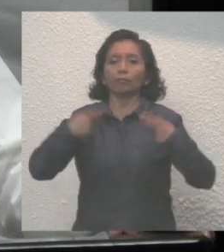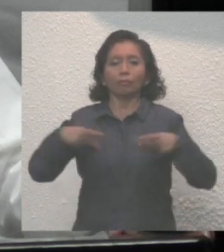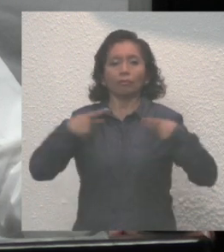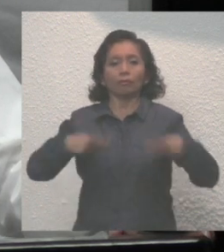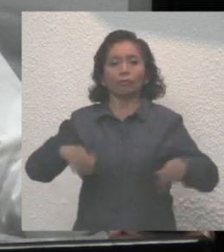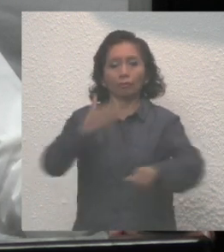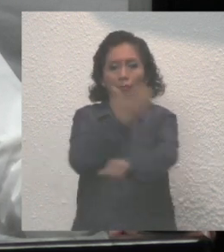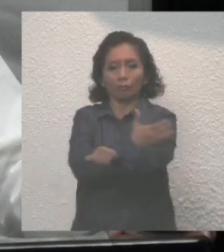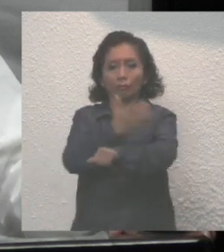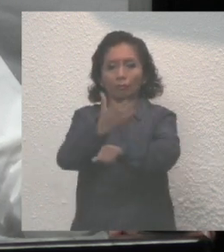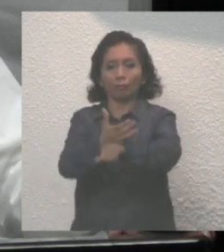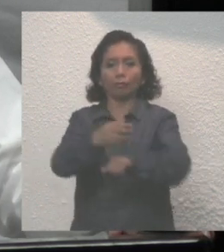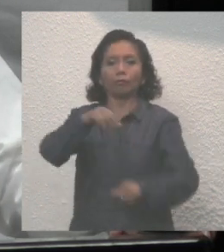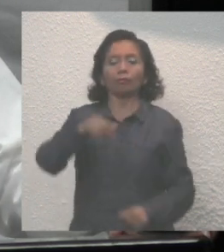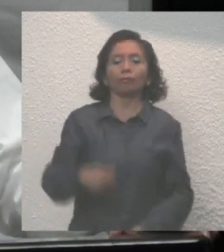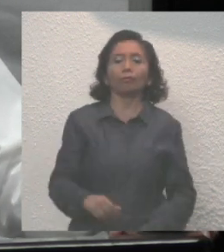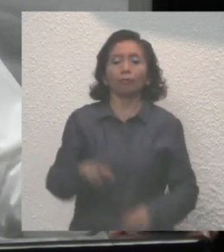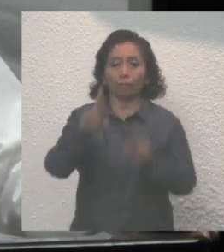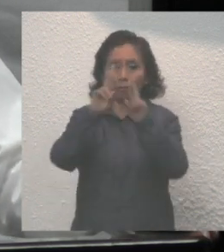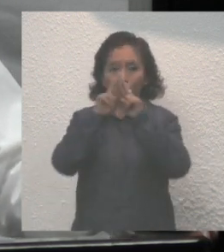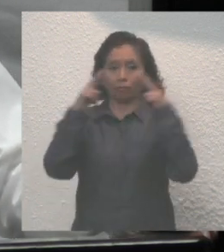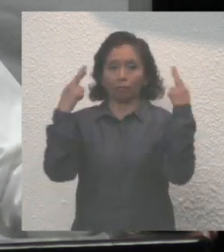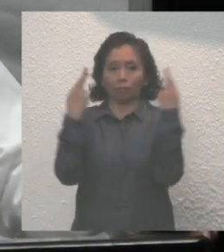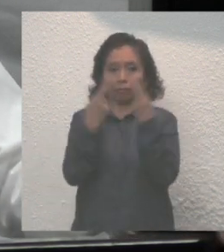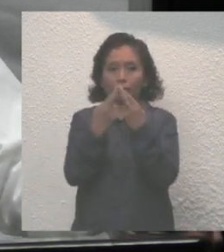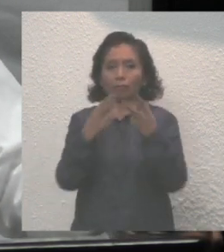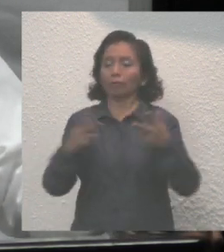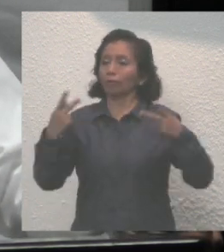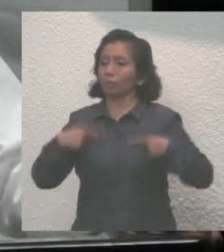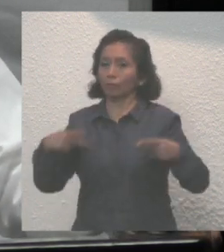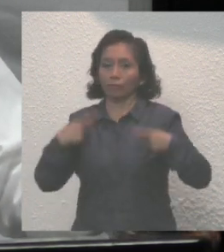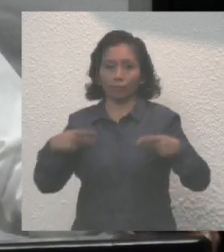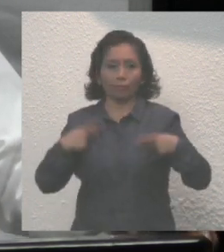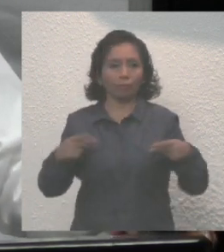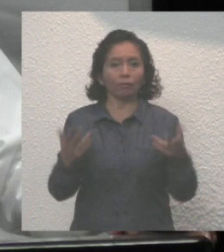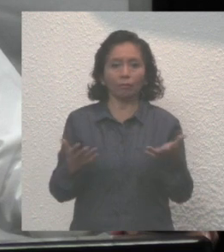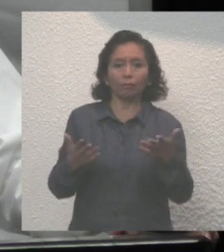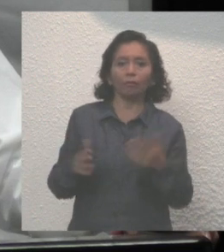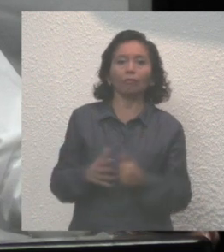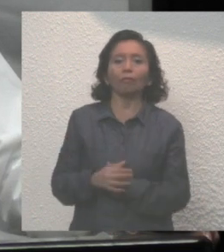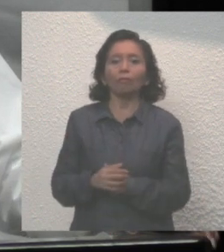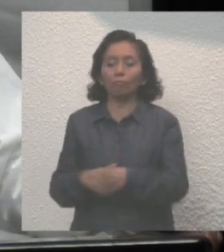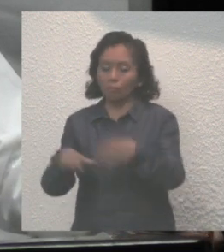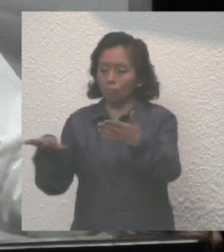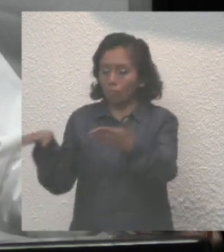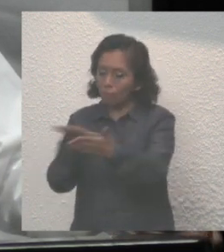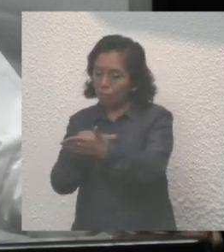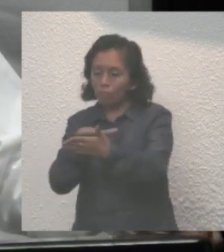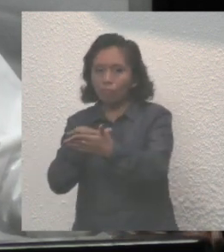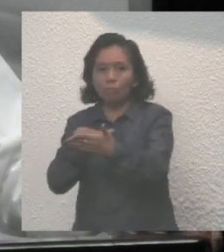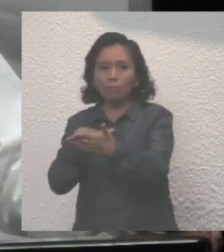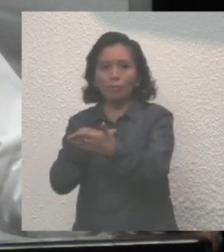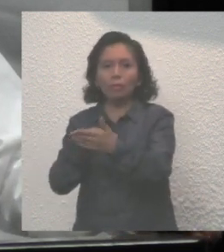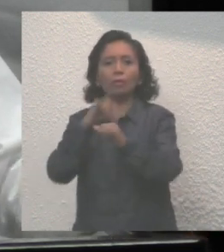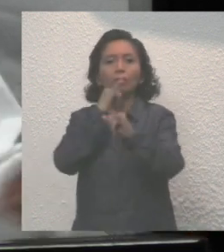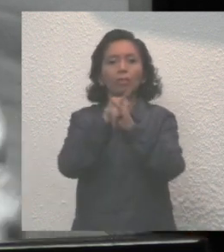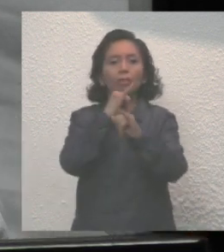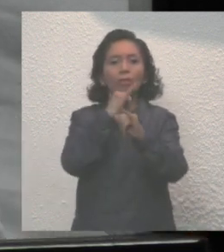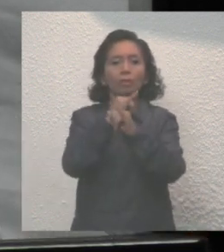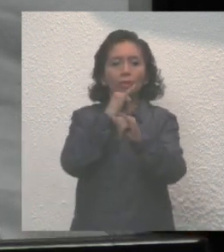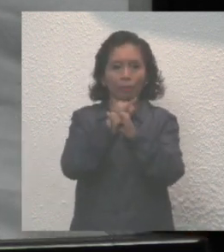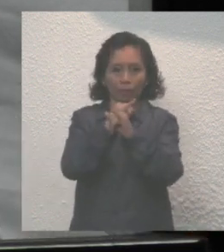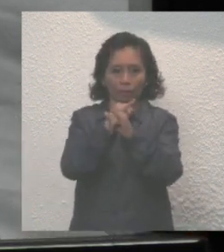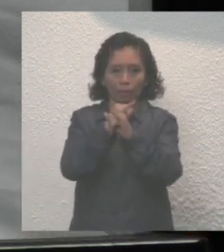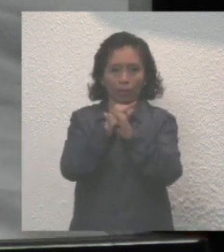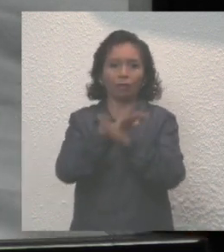nos acompaña en este recinto y a las personas que nos siguen a través de los medios digitales y de las redes